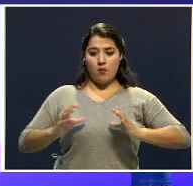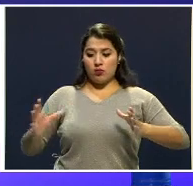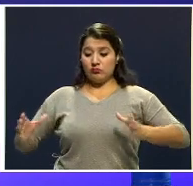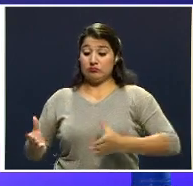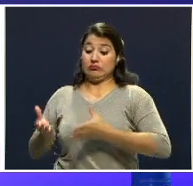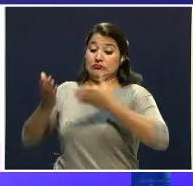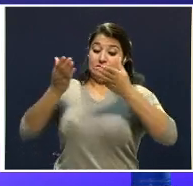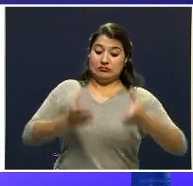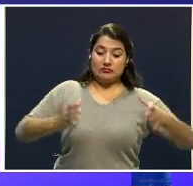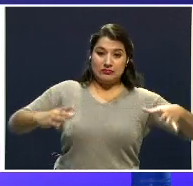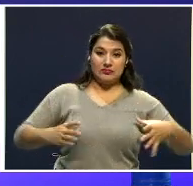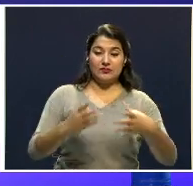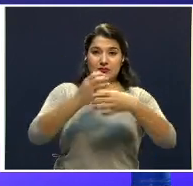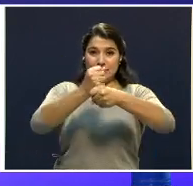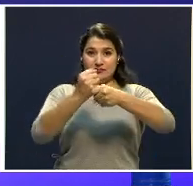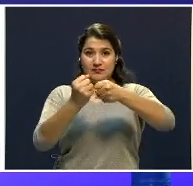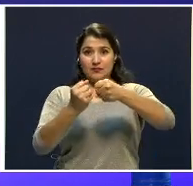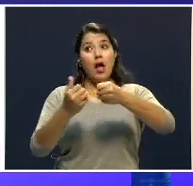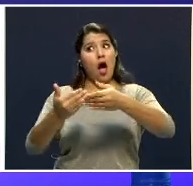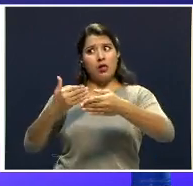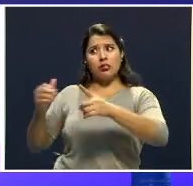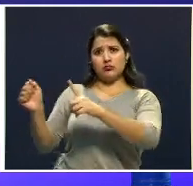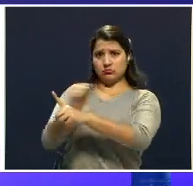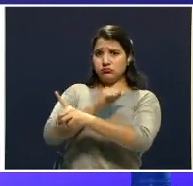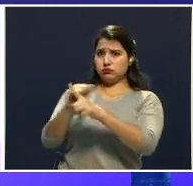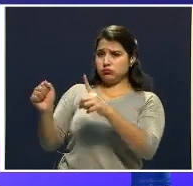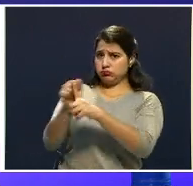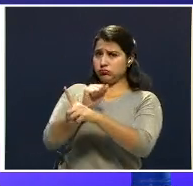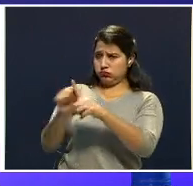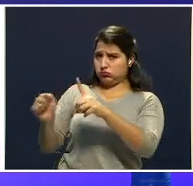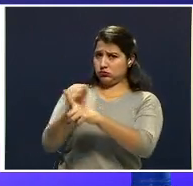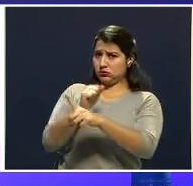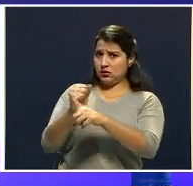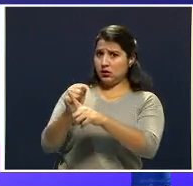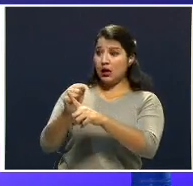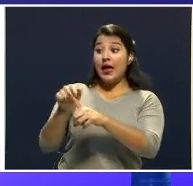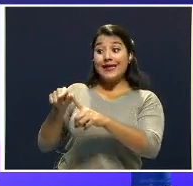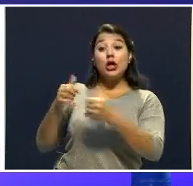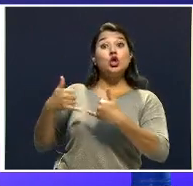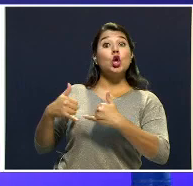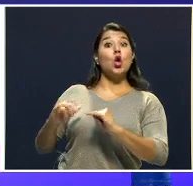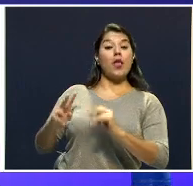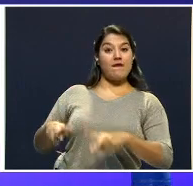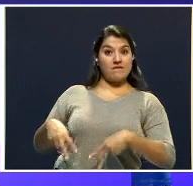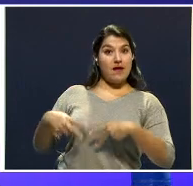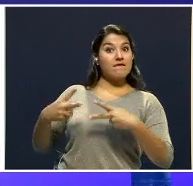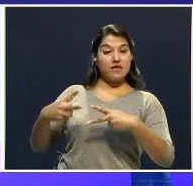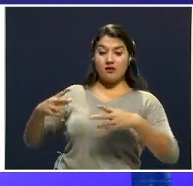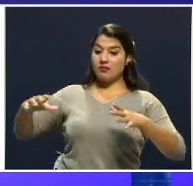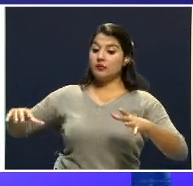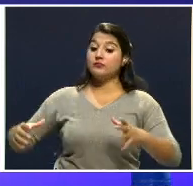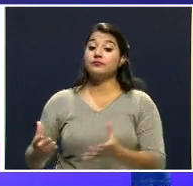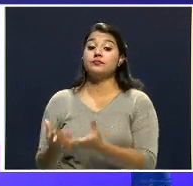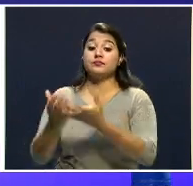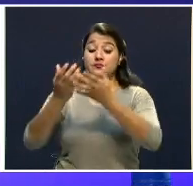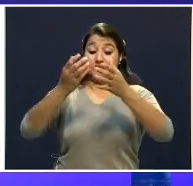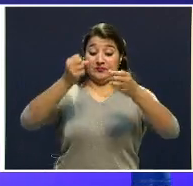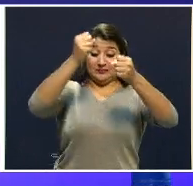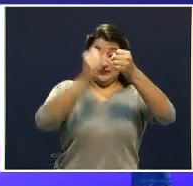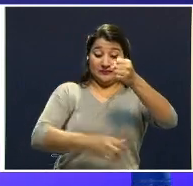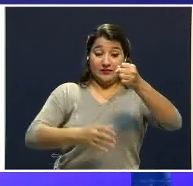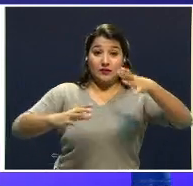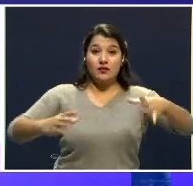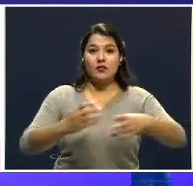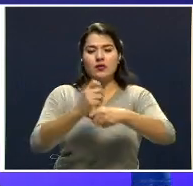previamente la ha golpeado, y aún con vida la niña la mete dentro del río y amarra el